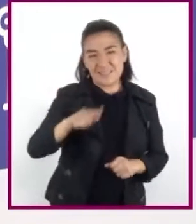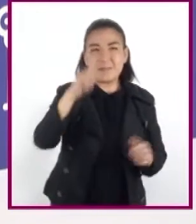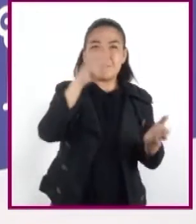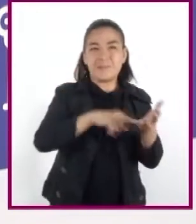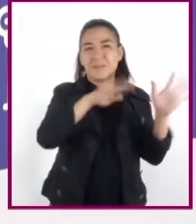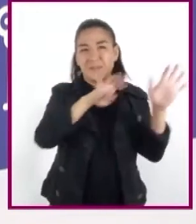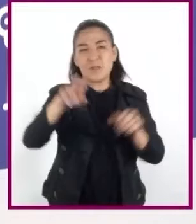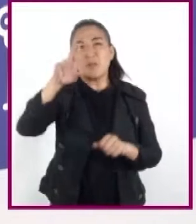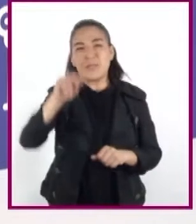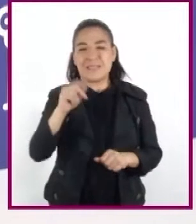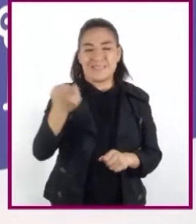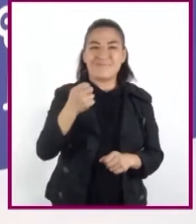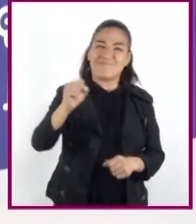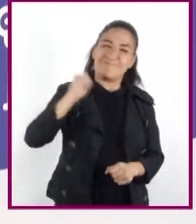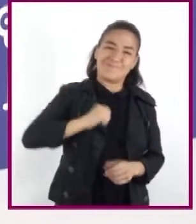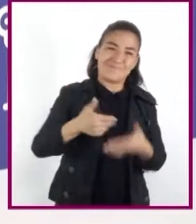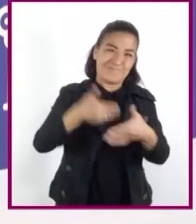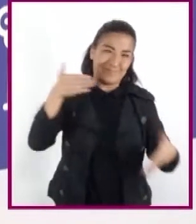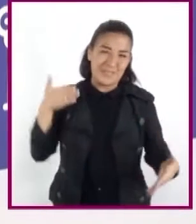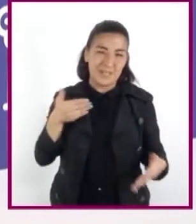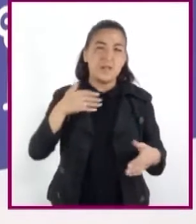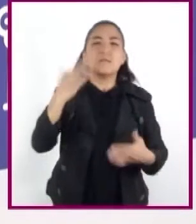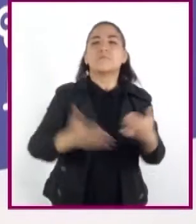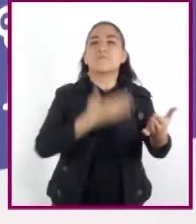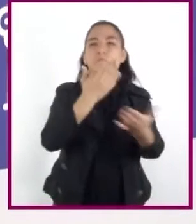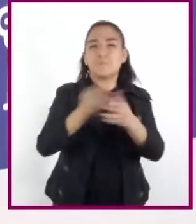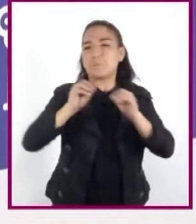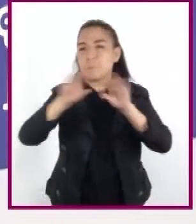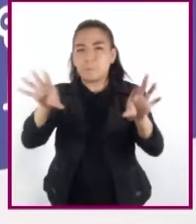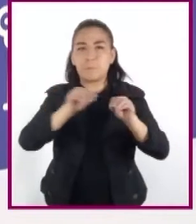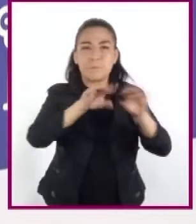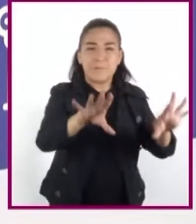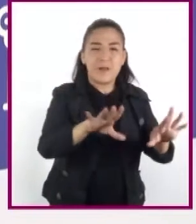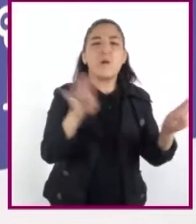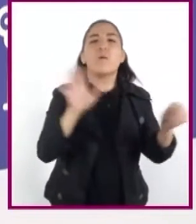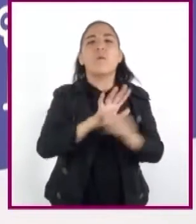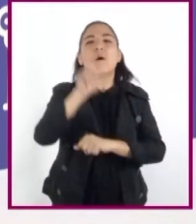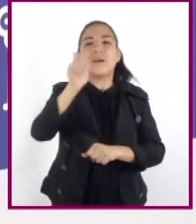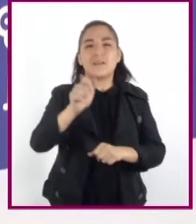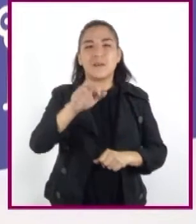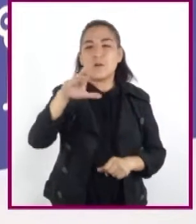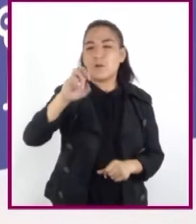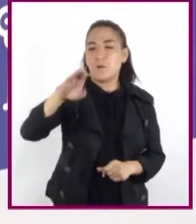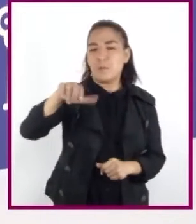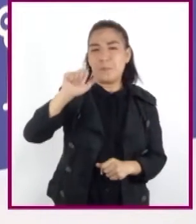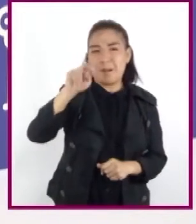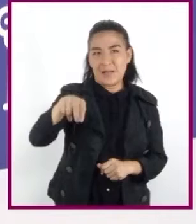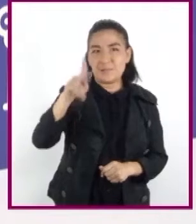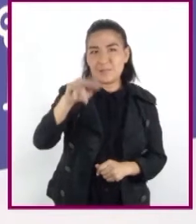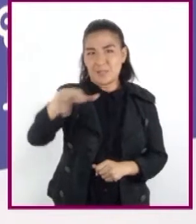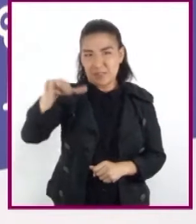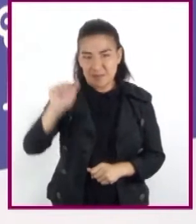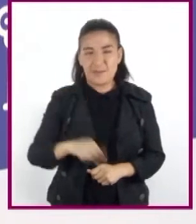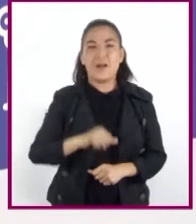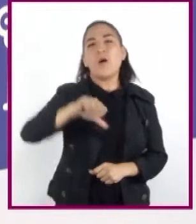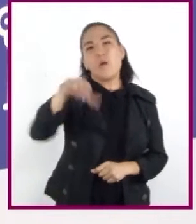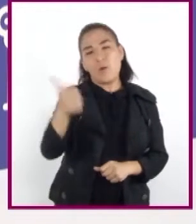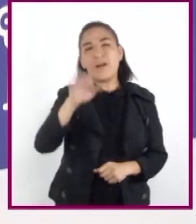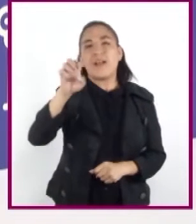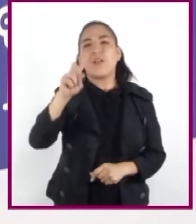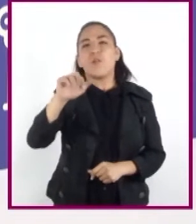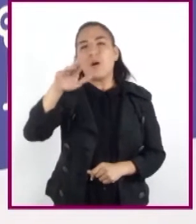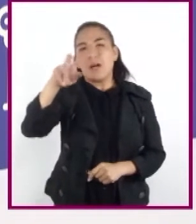pasado, se publicaron nuevas propuestas, entre las que sobresalen las de Román Piña Chan, Eduardo Matos